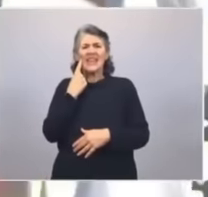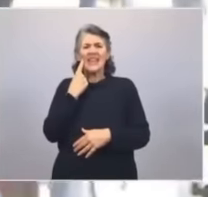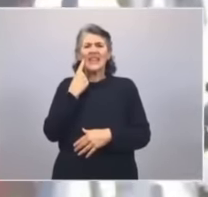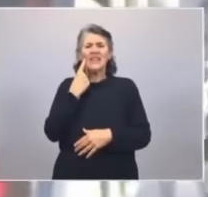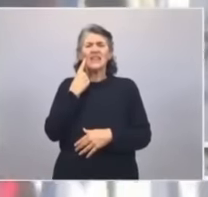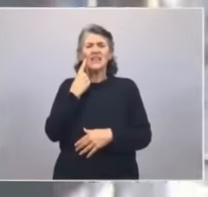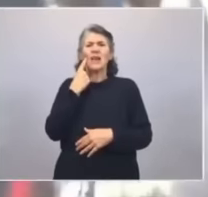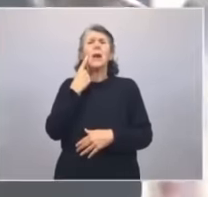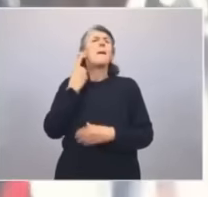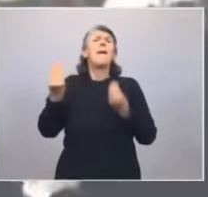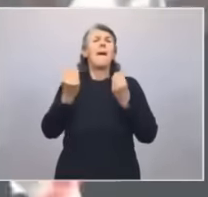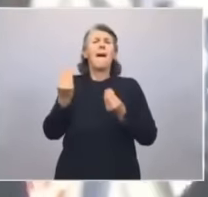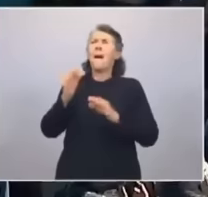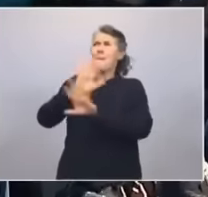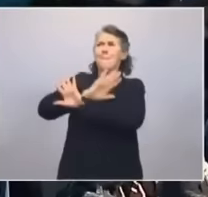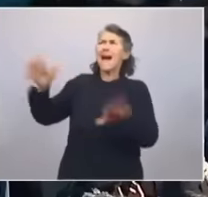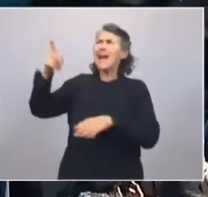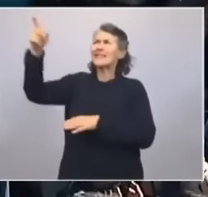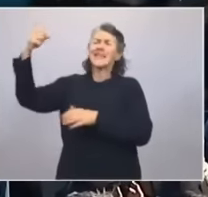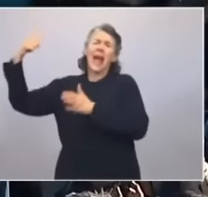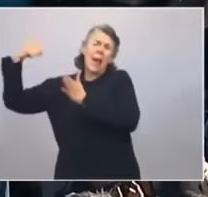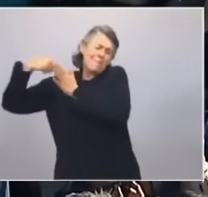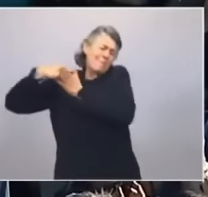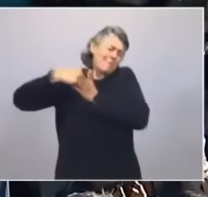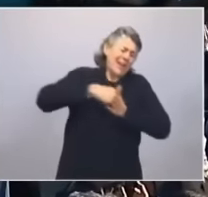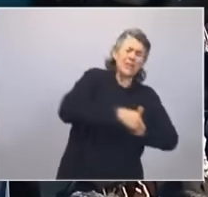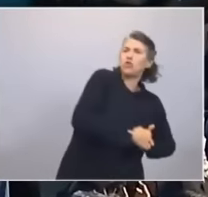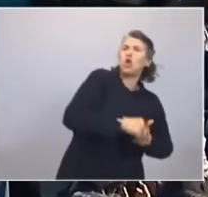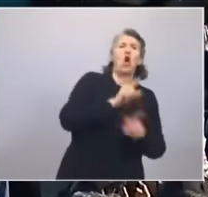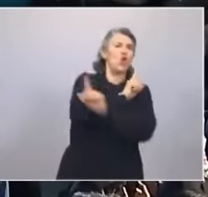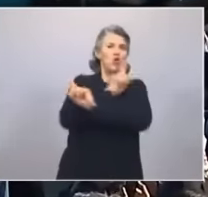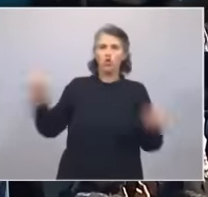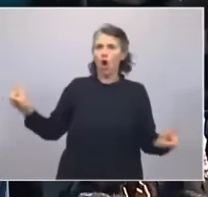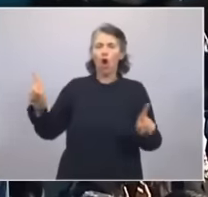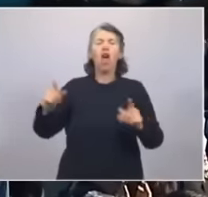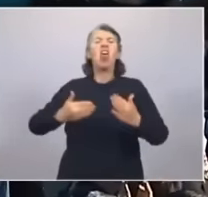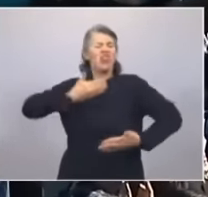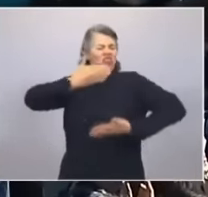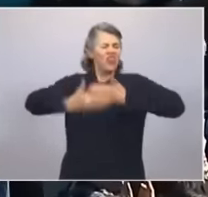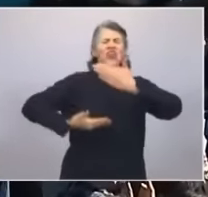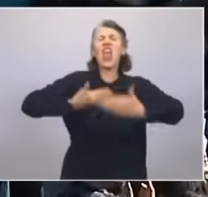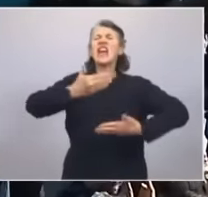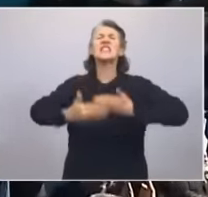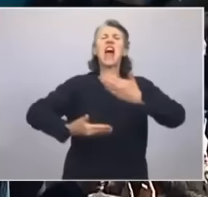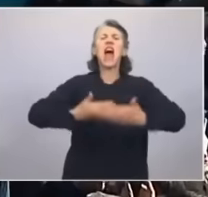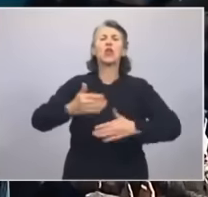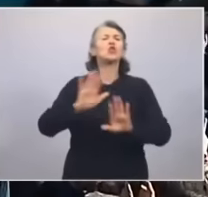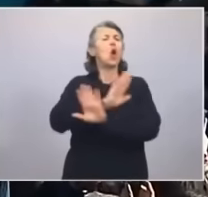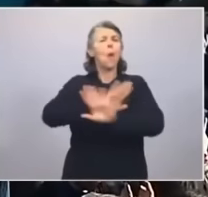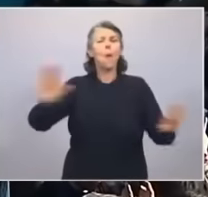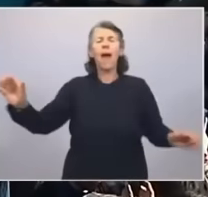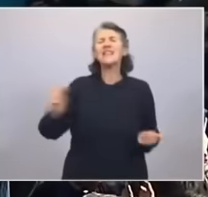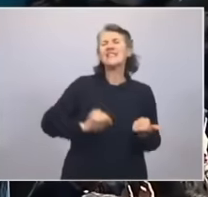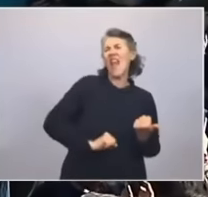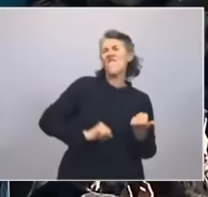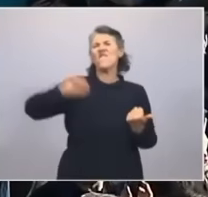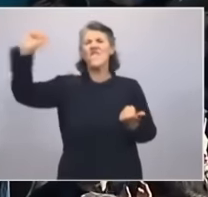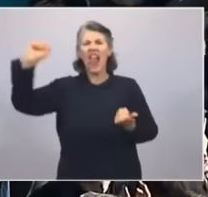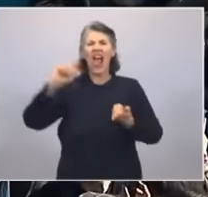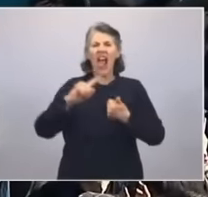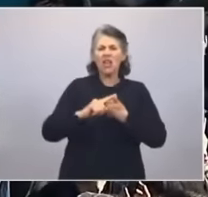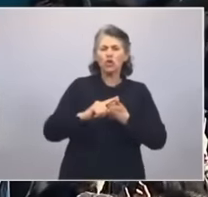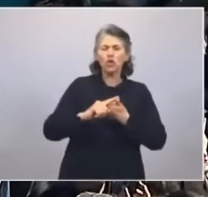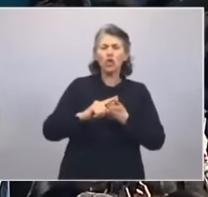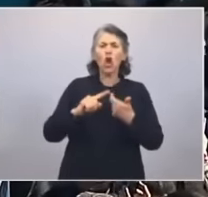con el crecimiento y el desarrollo de la Argentina y no con la inflación y la acumulación de